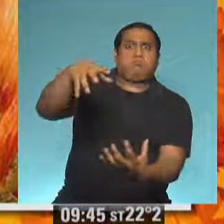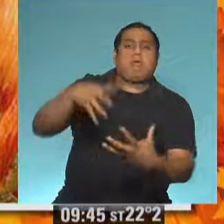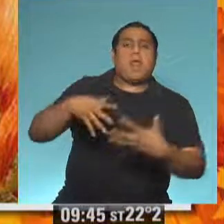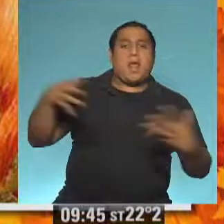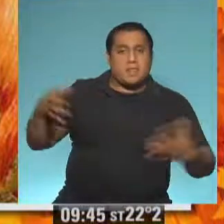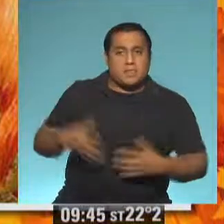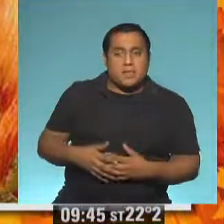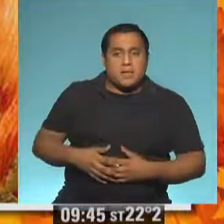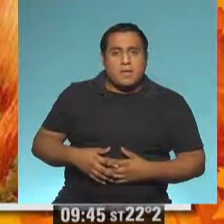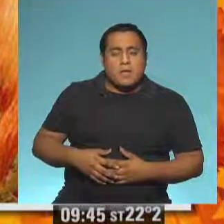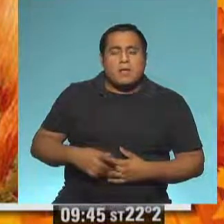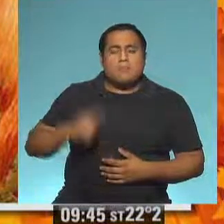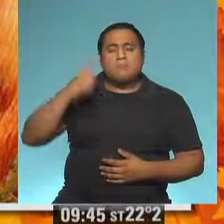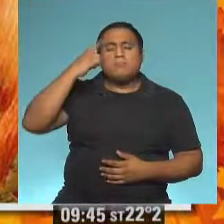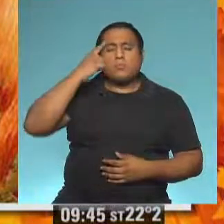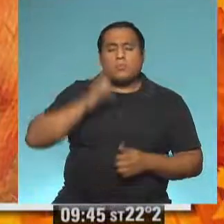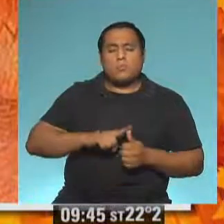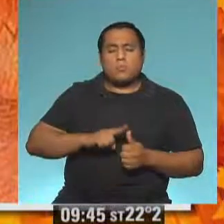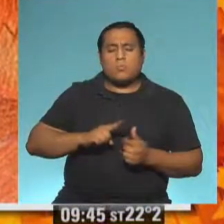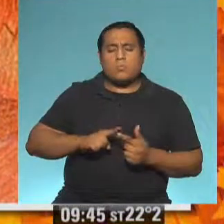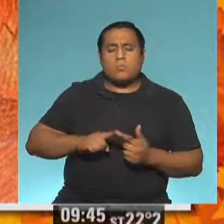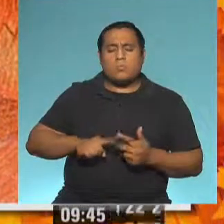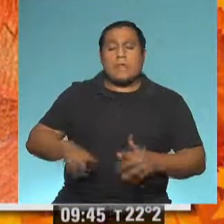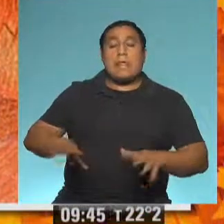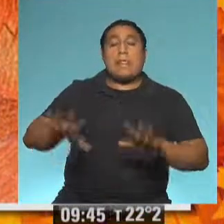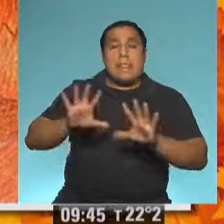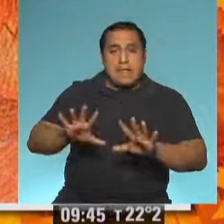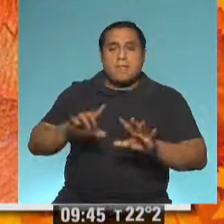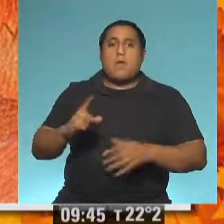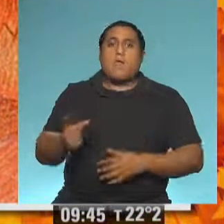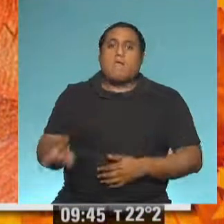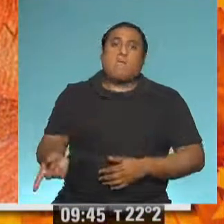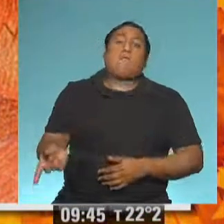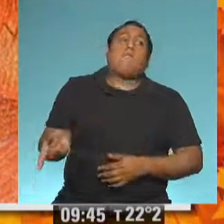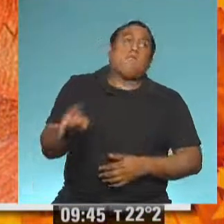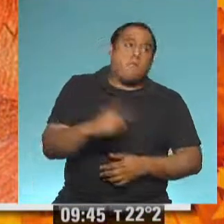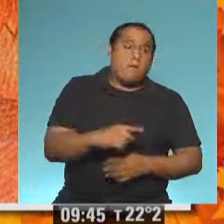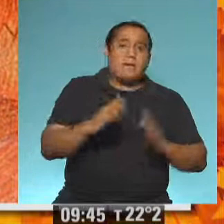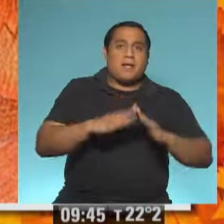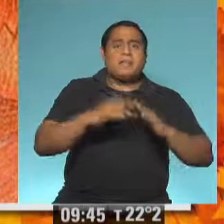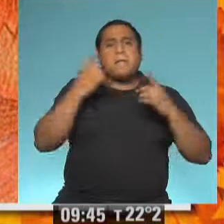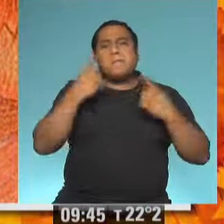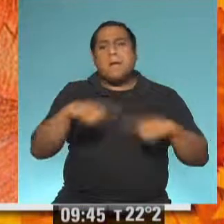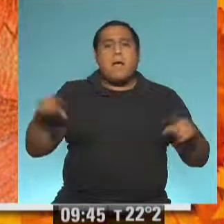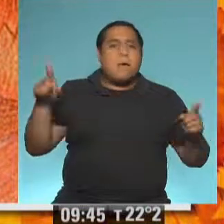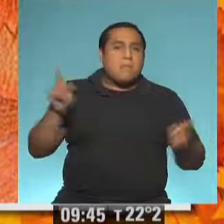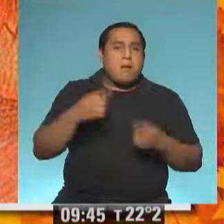Contó hasta diez y regresó a su casa cantando y con la lengua de fuera.